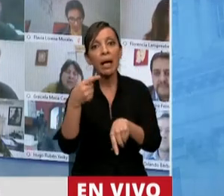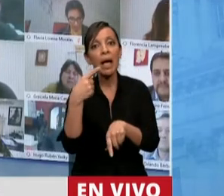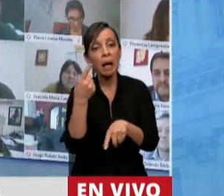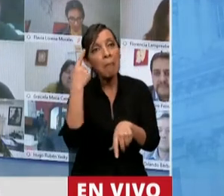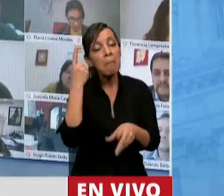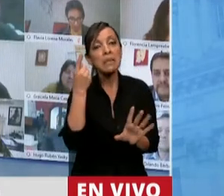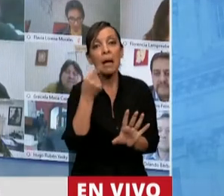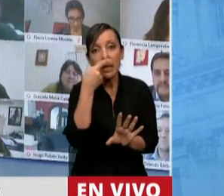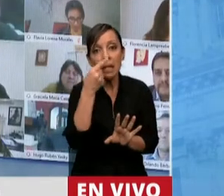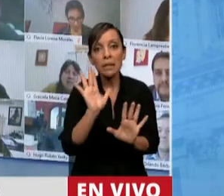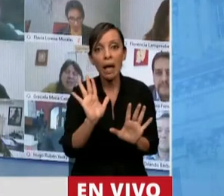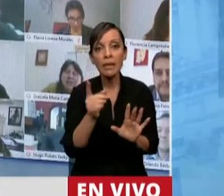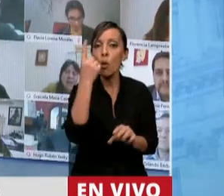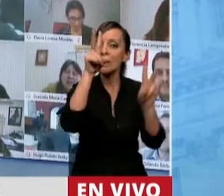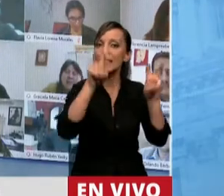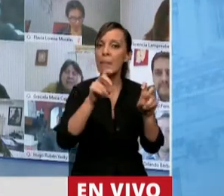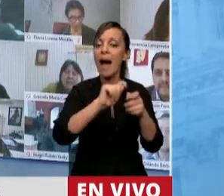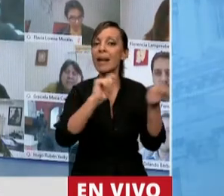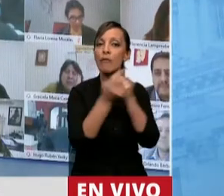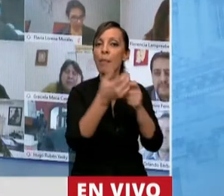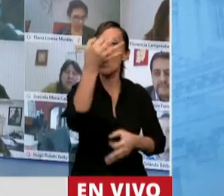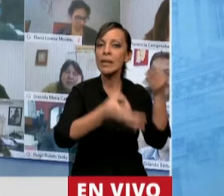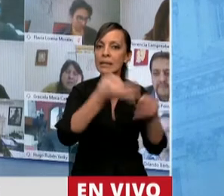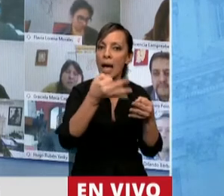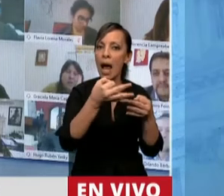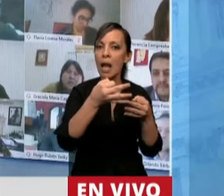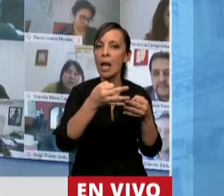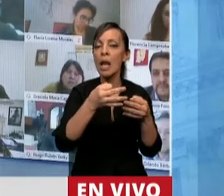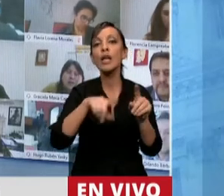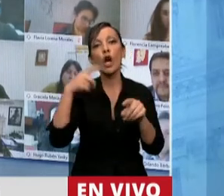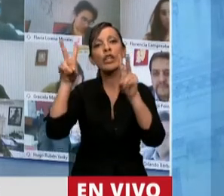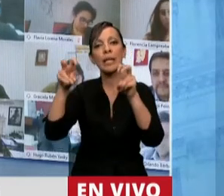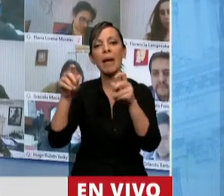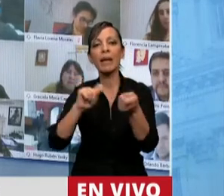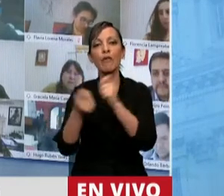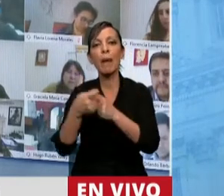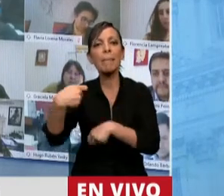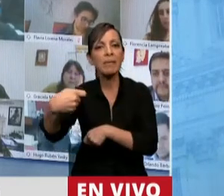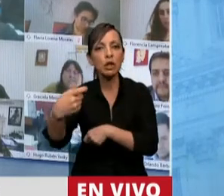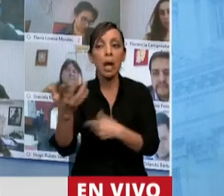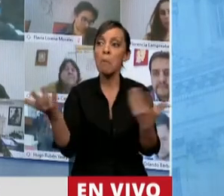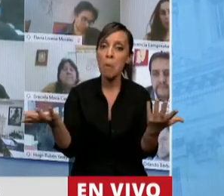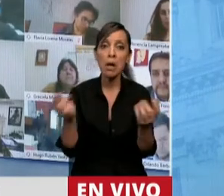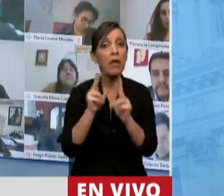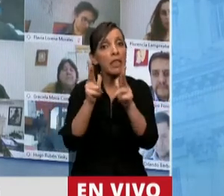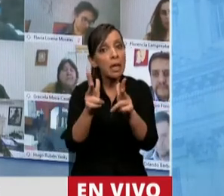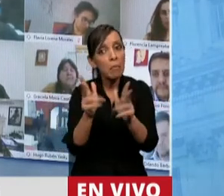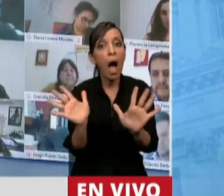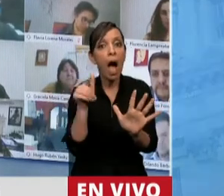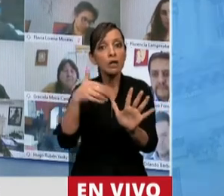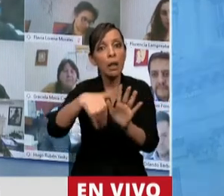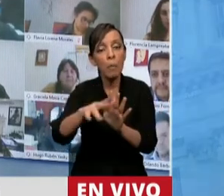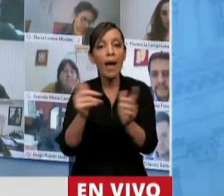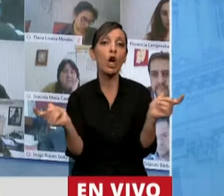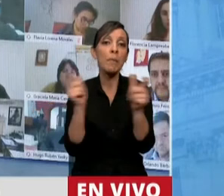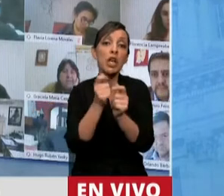urticantes. Era el tema de la reforma judicial y que eran los temas previsionales. Bueno, se advirtió que eso se iba a tratar en comisión